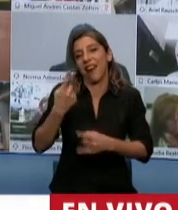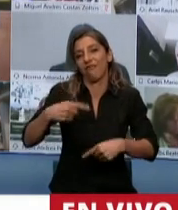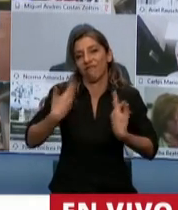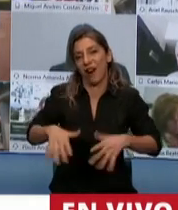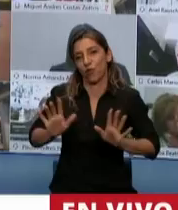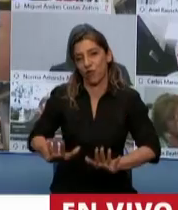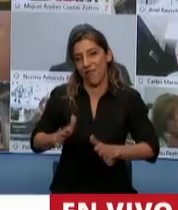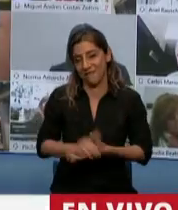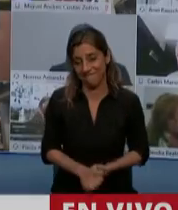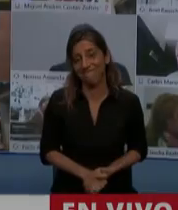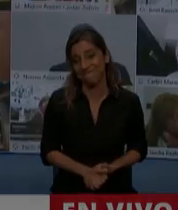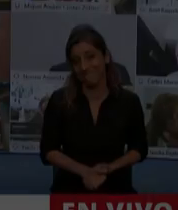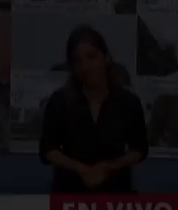Gracias diputada. Gracias. Gracias. Gracias. Gracias.